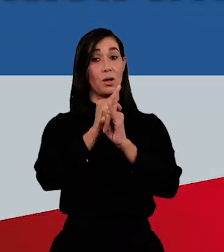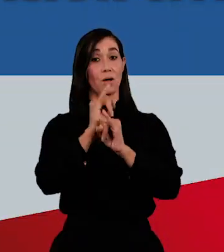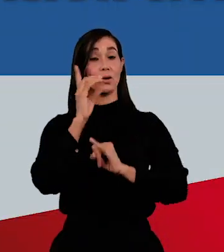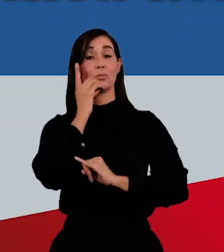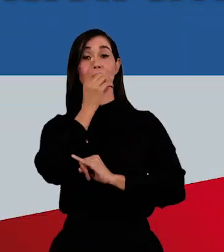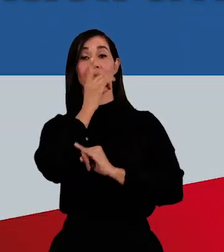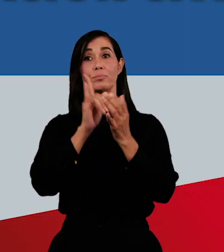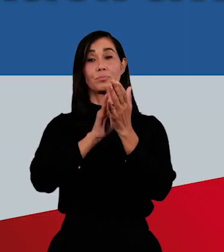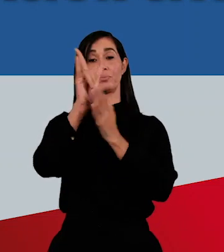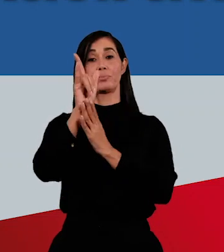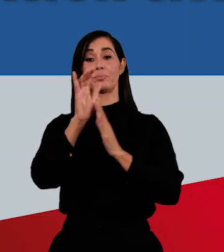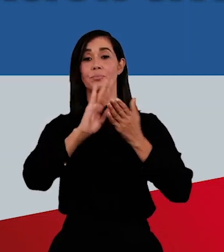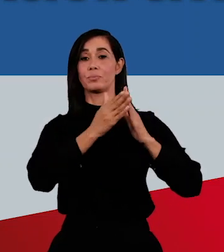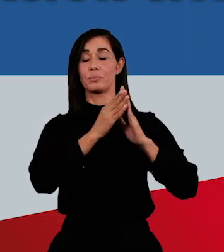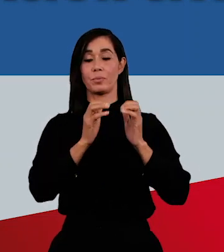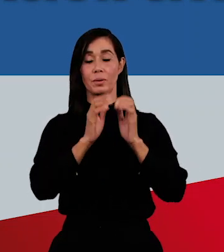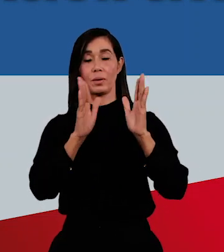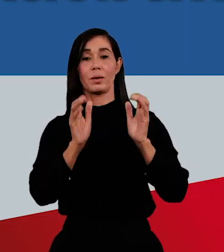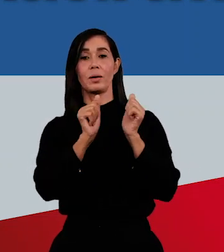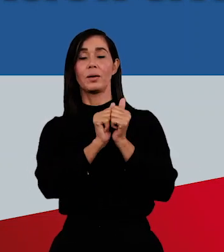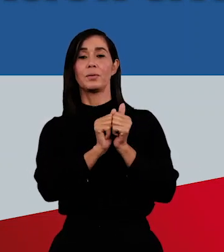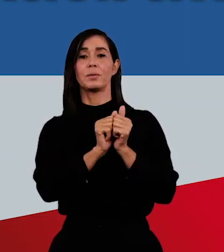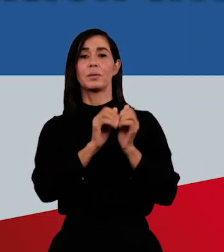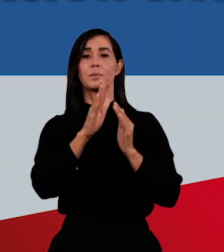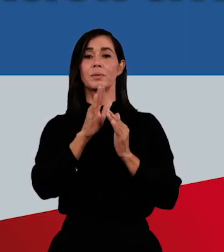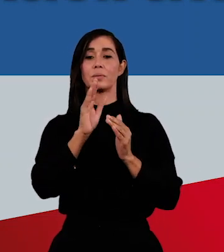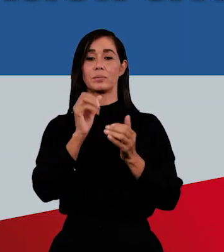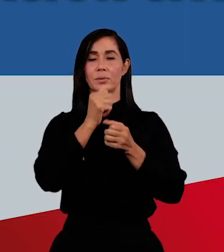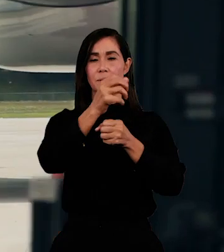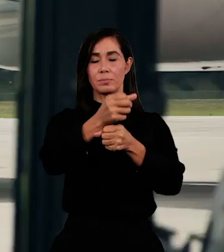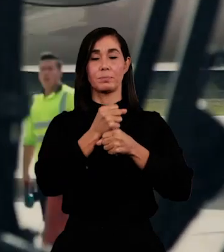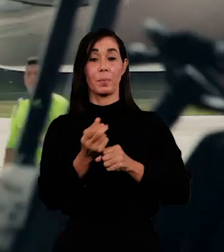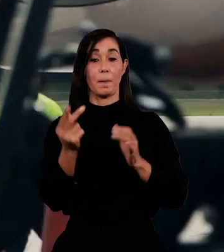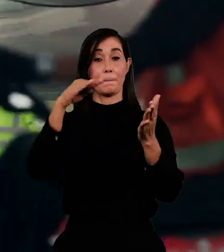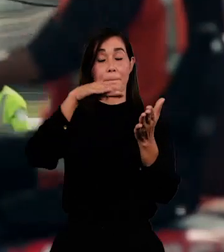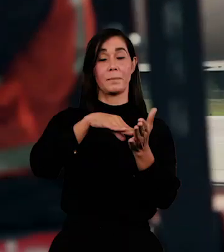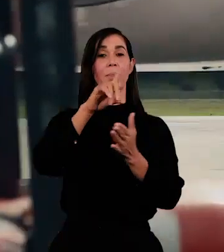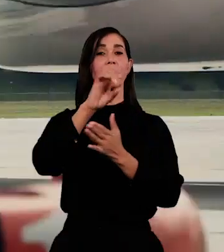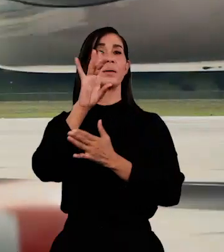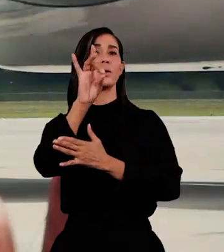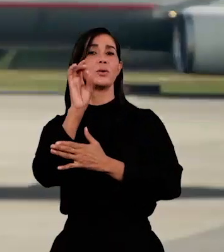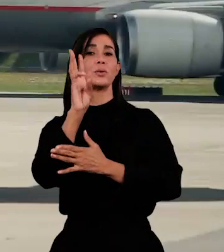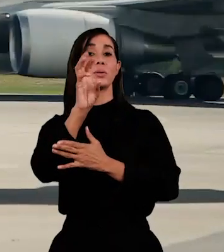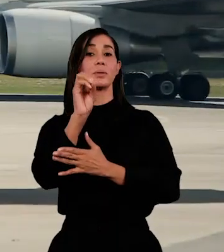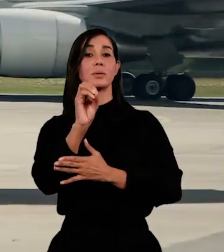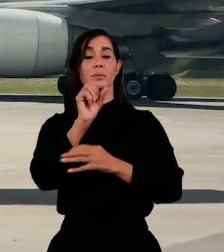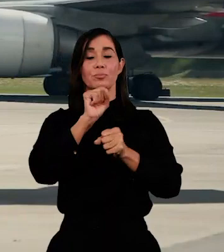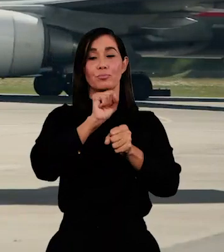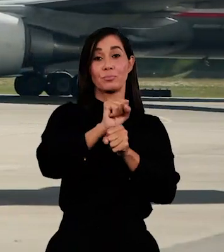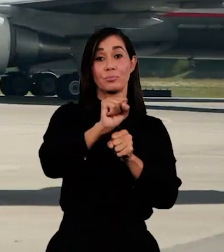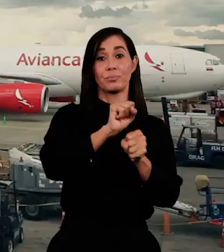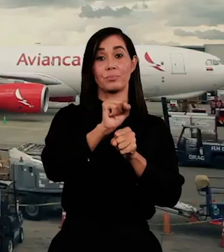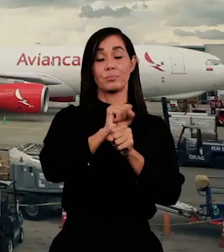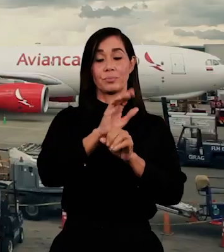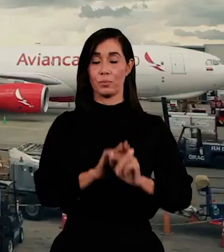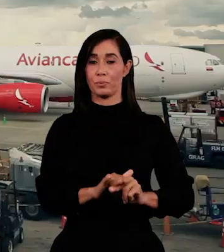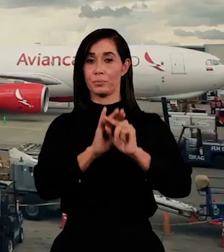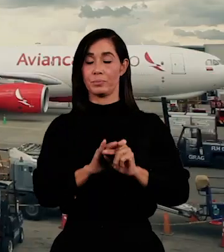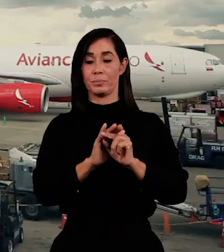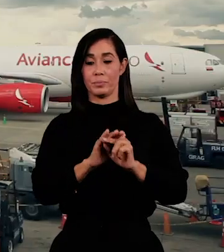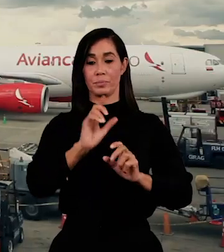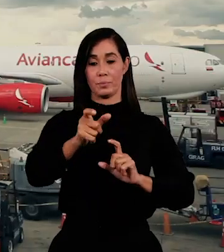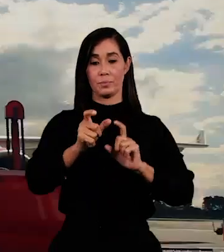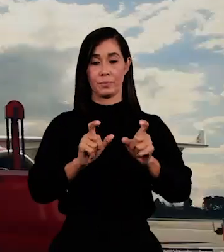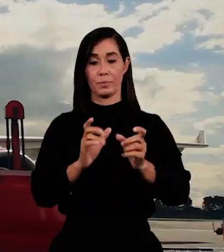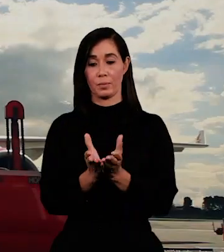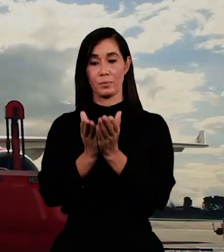Instituto Dominicano de Aviación Civil y la Junta de Aviación Civil han asegurado más de 1.860 operaciones de